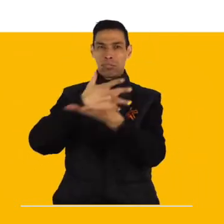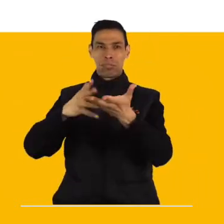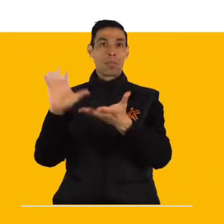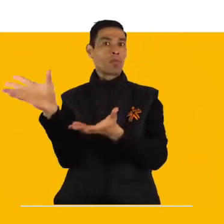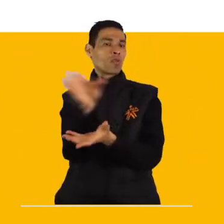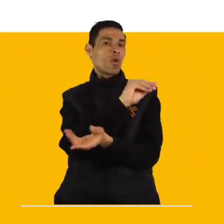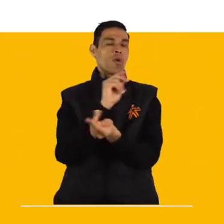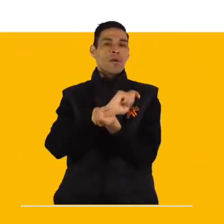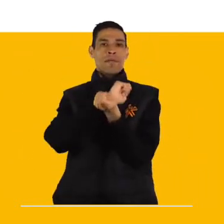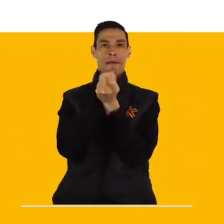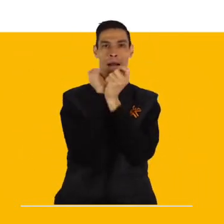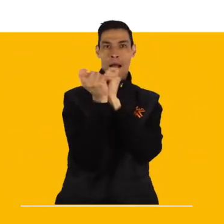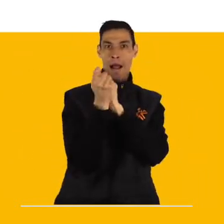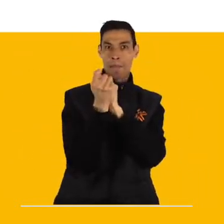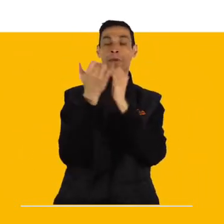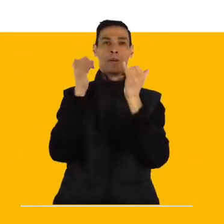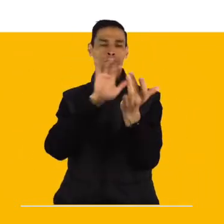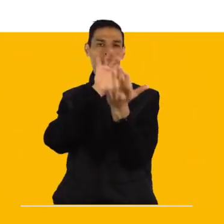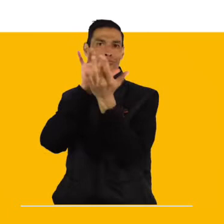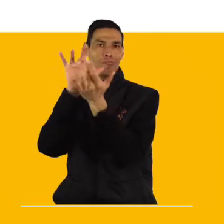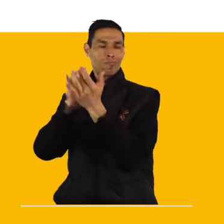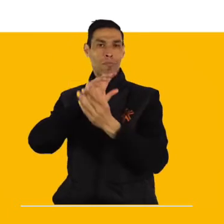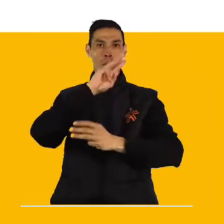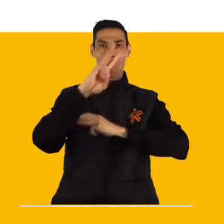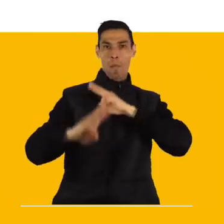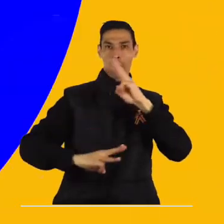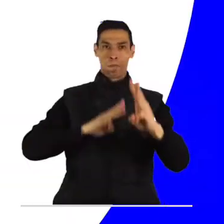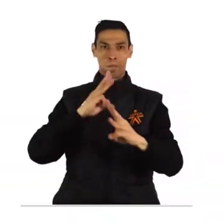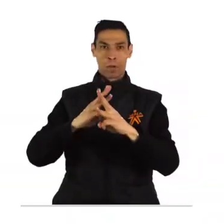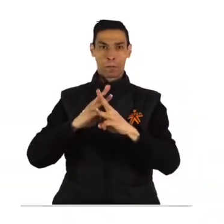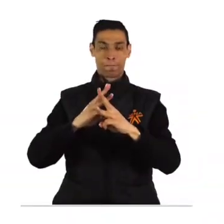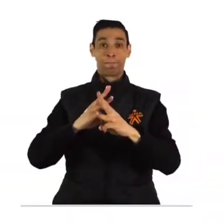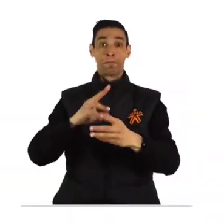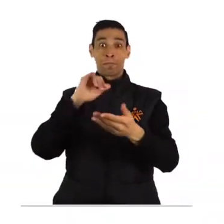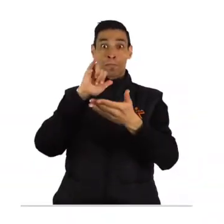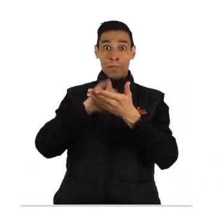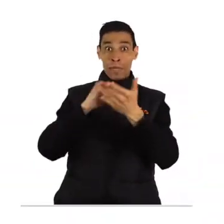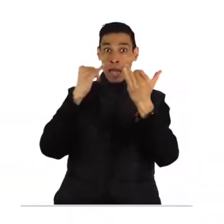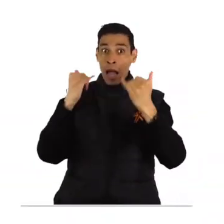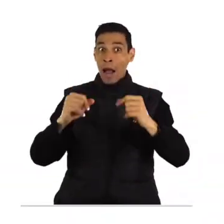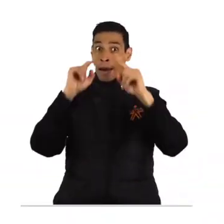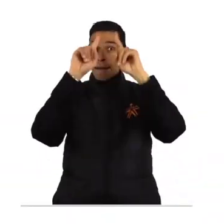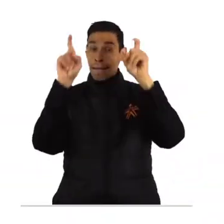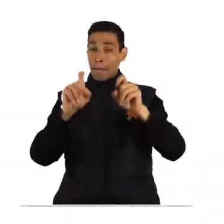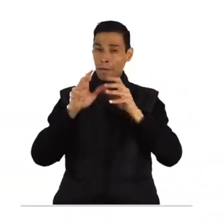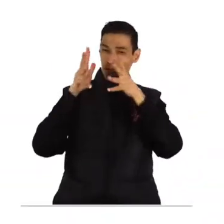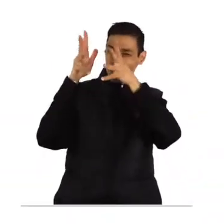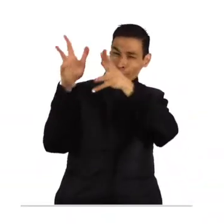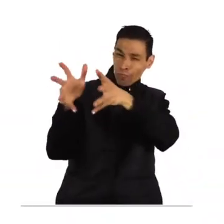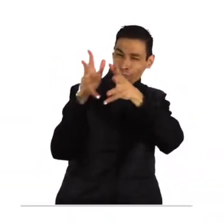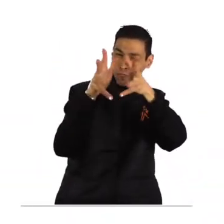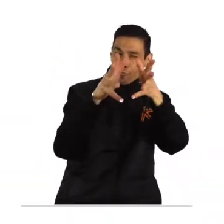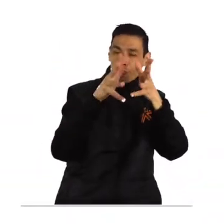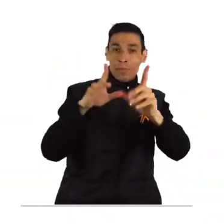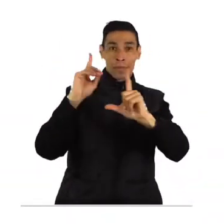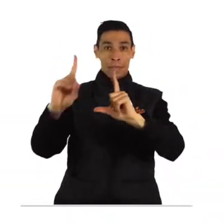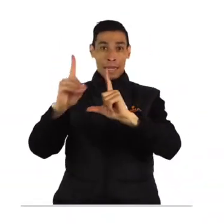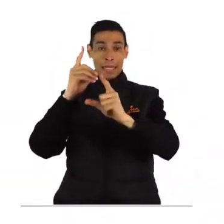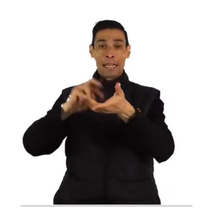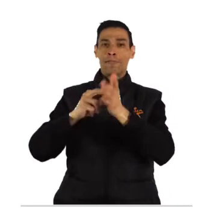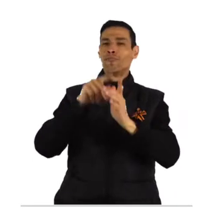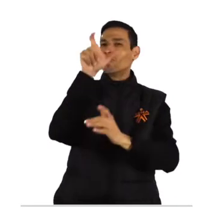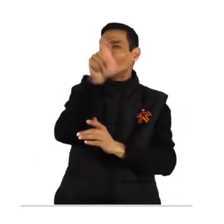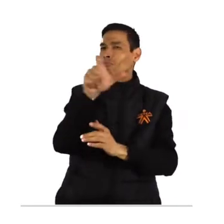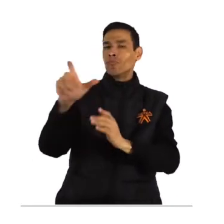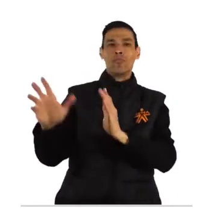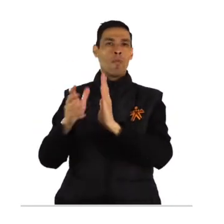y en fin los aspectos relacionados con el mundo de hoy cuando hablamos de alfabetización digital nos referimos a